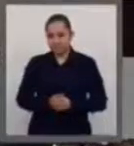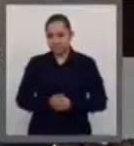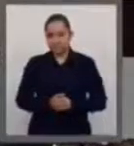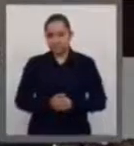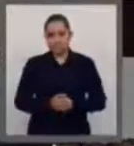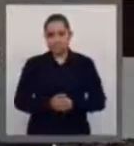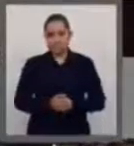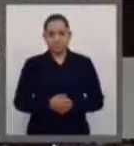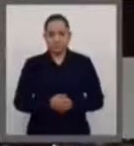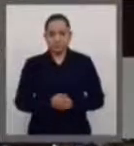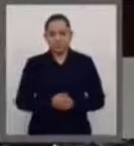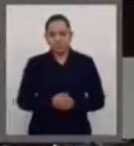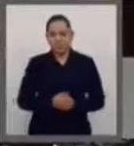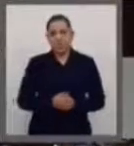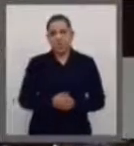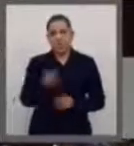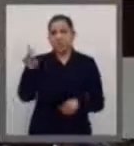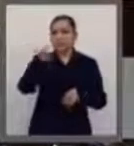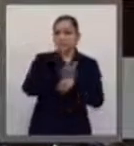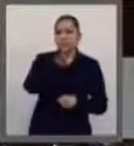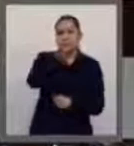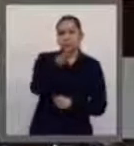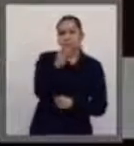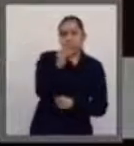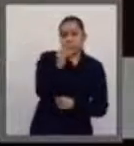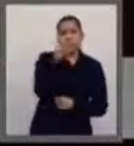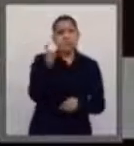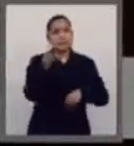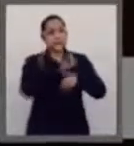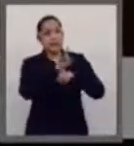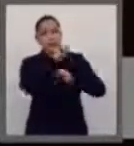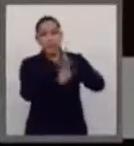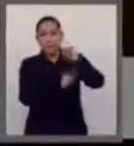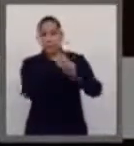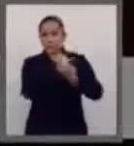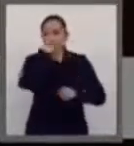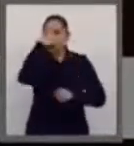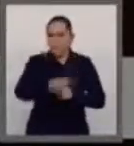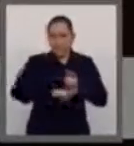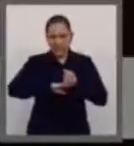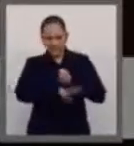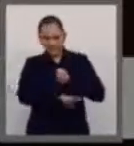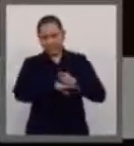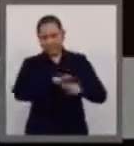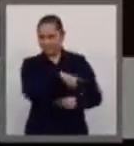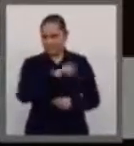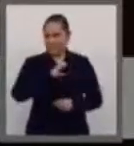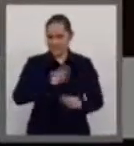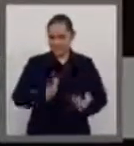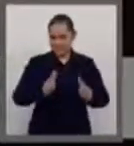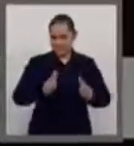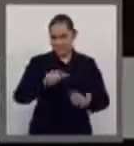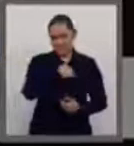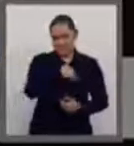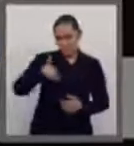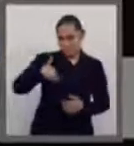19 de octubre, Día Internacional de la Lucha contra el Cáncer de Mamá, con la venia